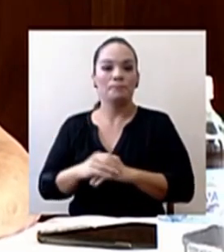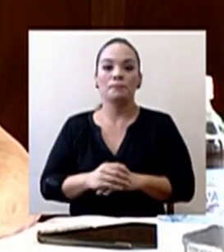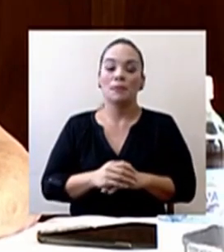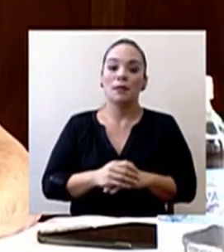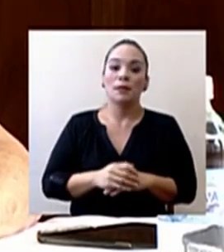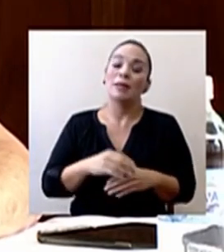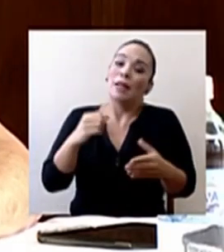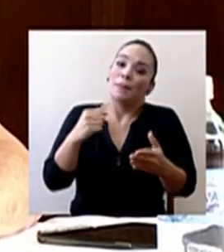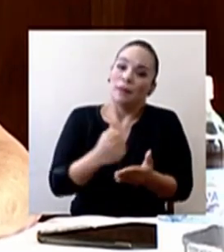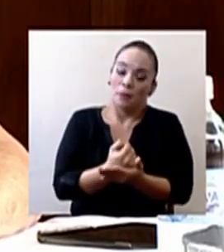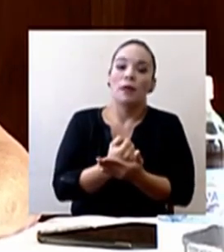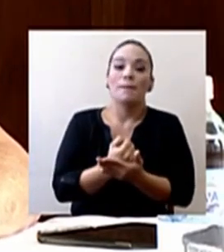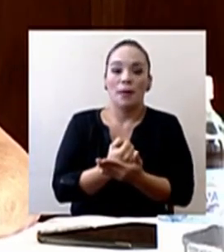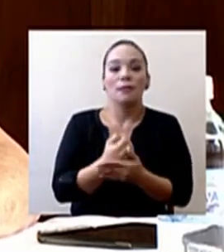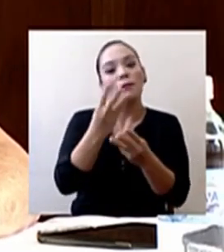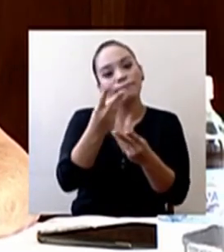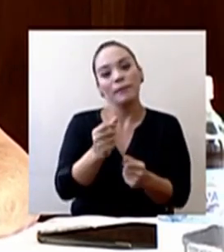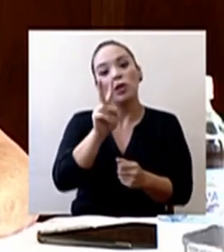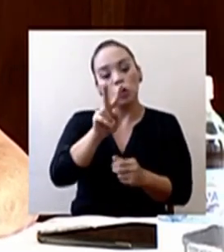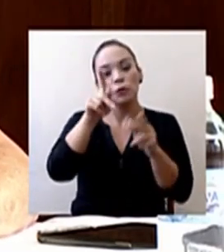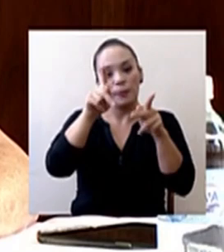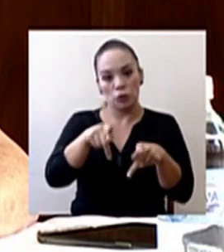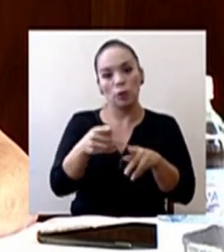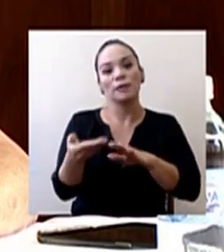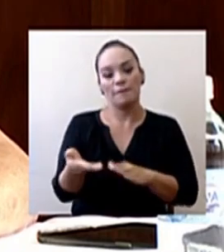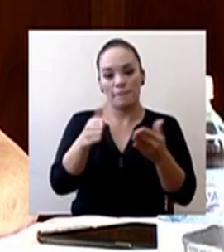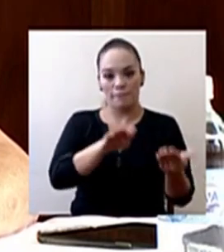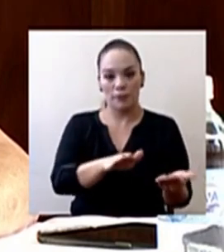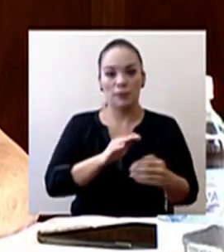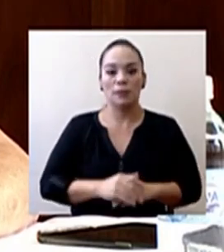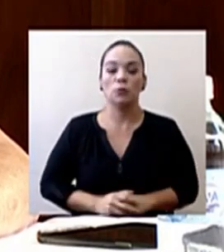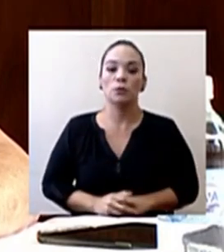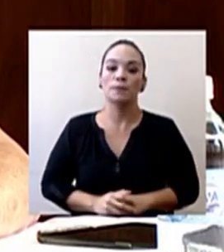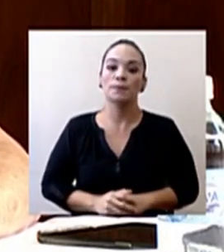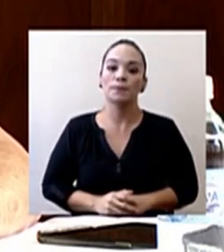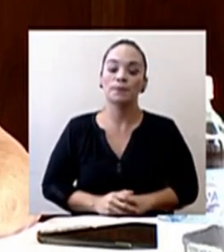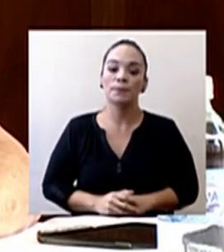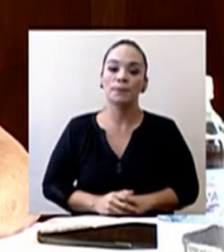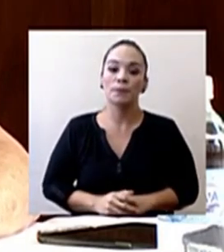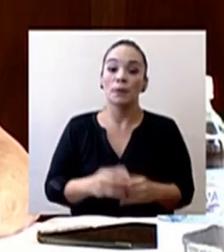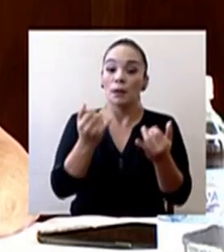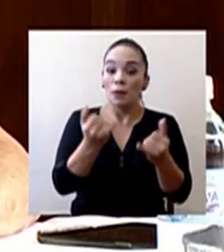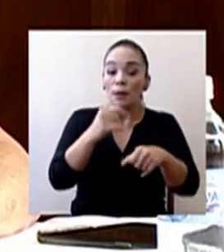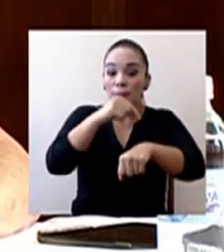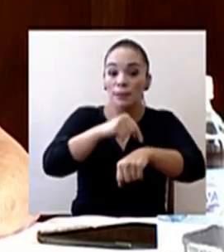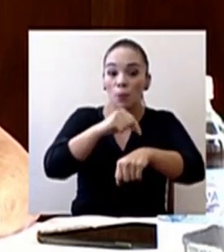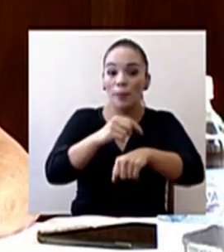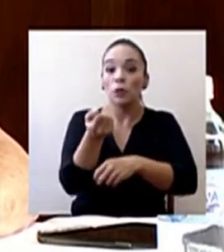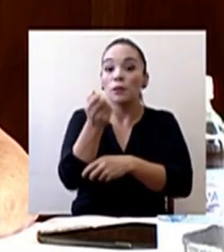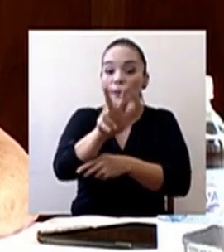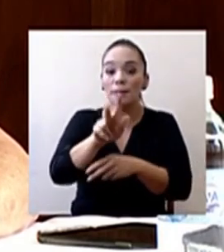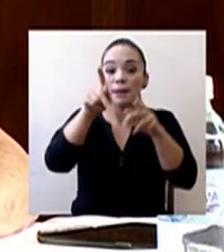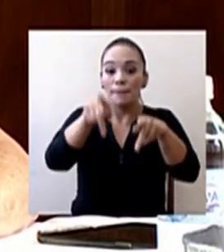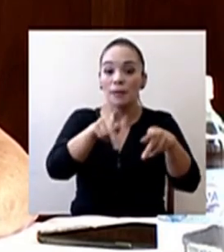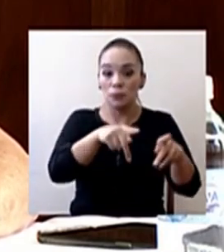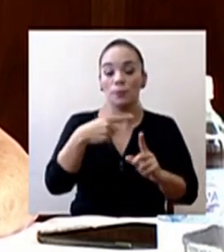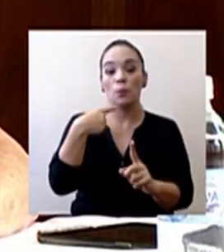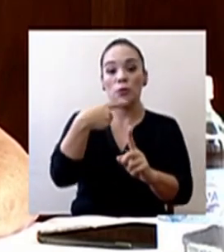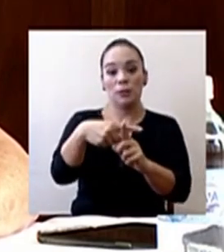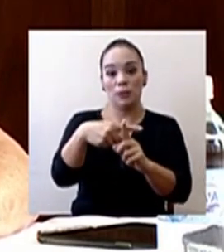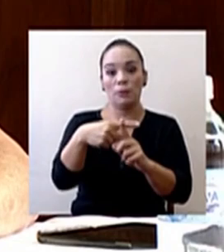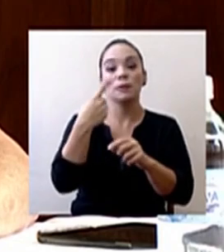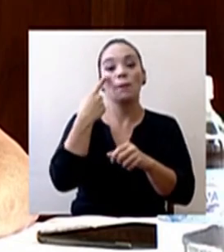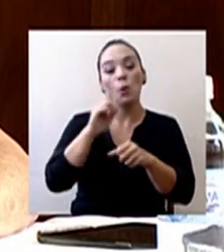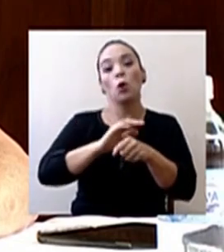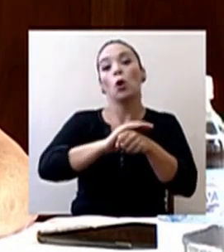lamentablemente, dos fallecidos. Se mantienen en este momento 13 personas positivas por